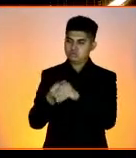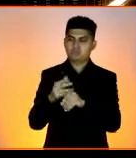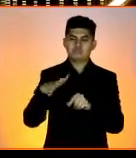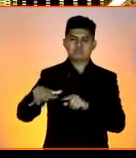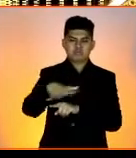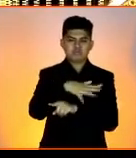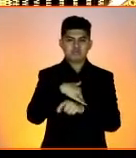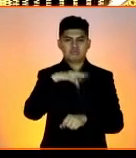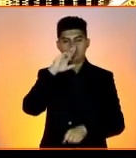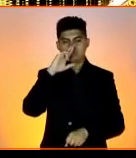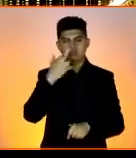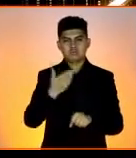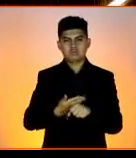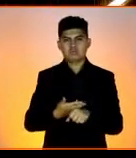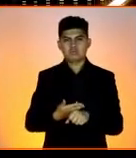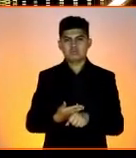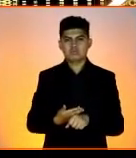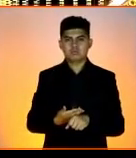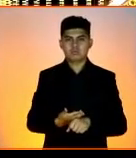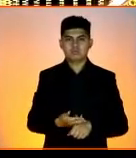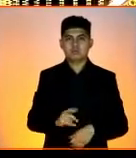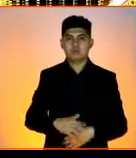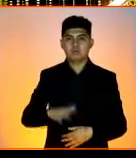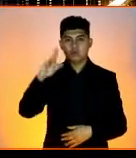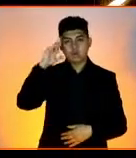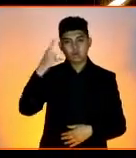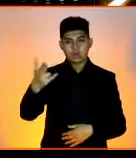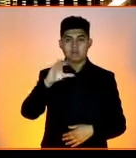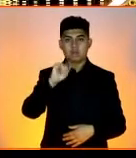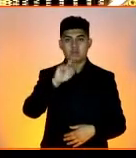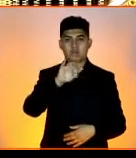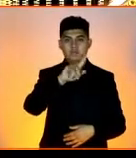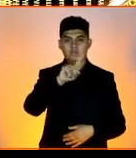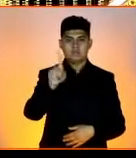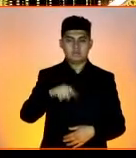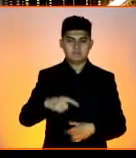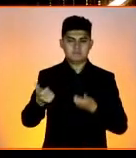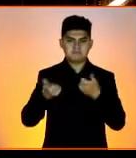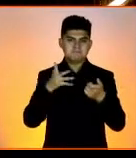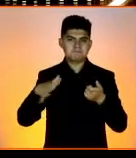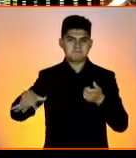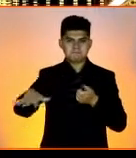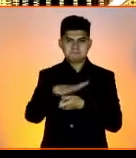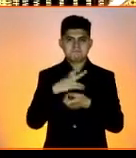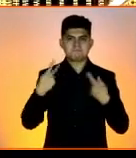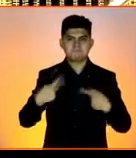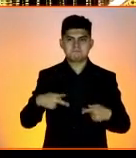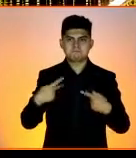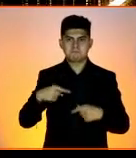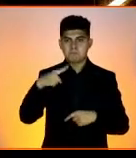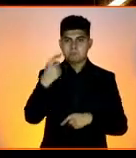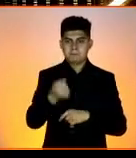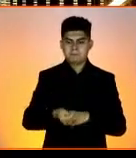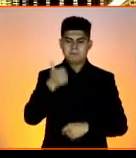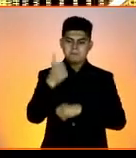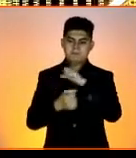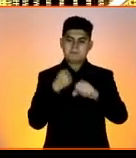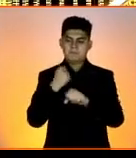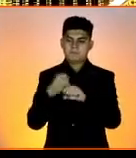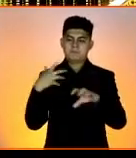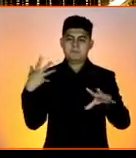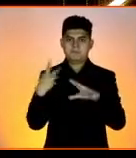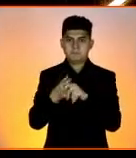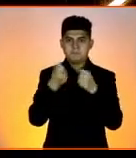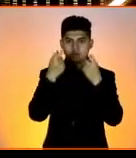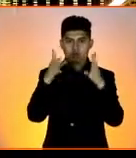responsable. Hola, soy Erika Cortés, coordinador de responsabilidad social de Corazantec, y este es nuestro primer año siendo